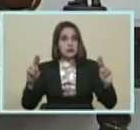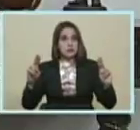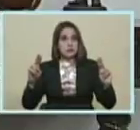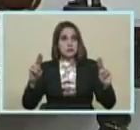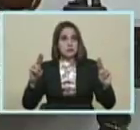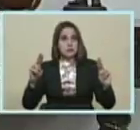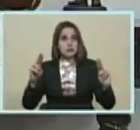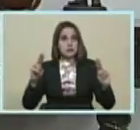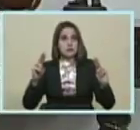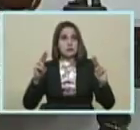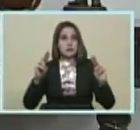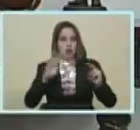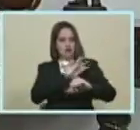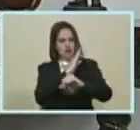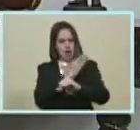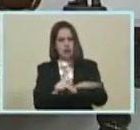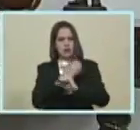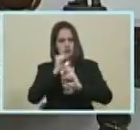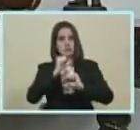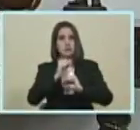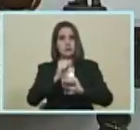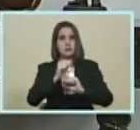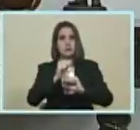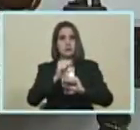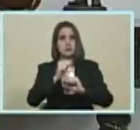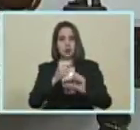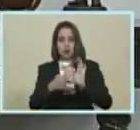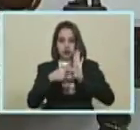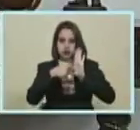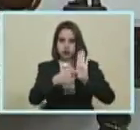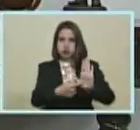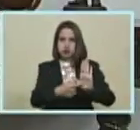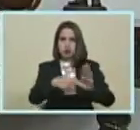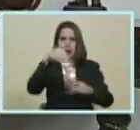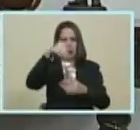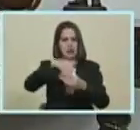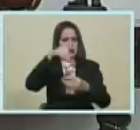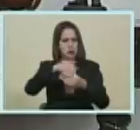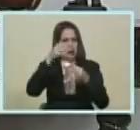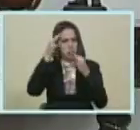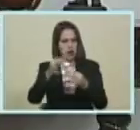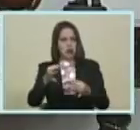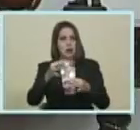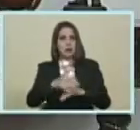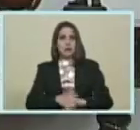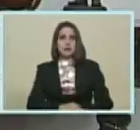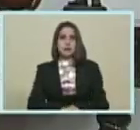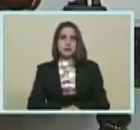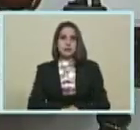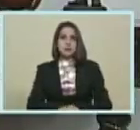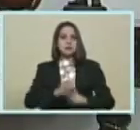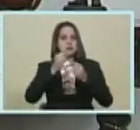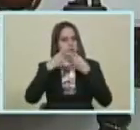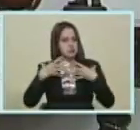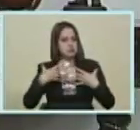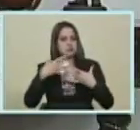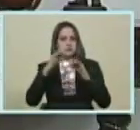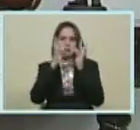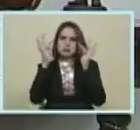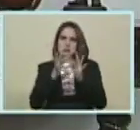...y han salido fortalecidos... ...y se van a presentar a las elecciones... ...como debe ser... ...en un buen clima...